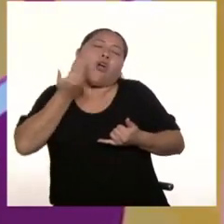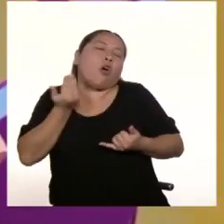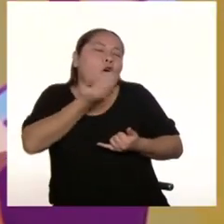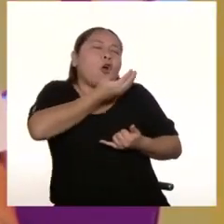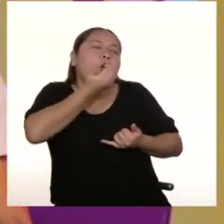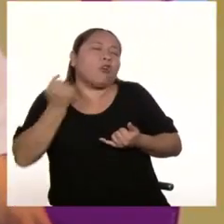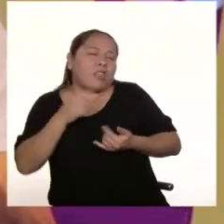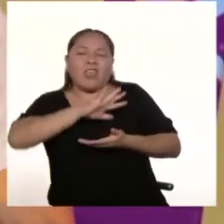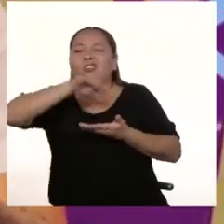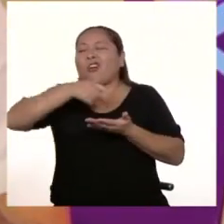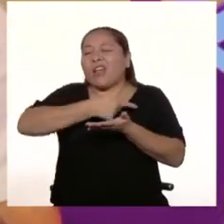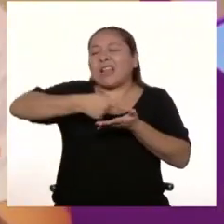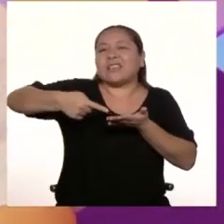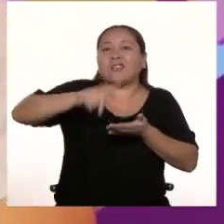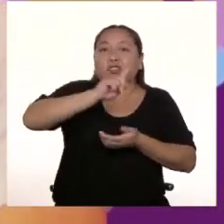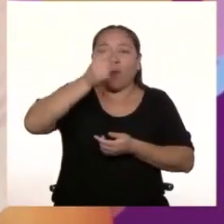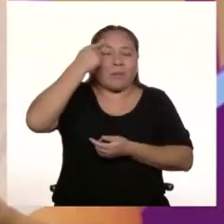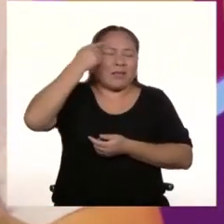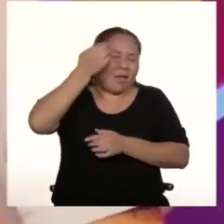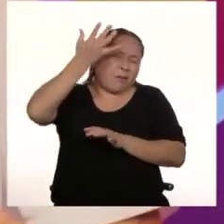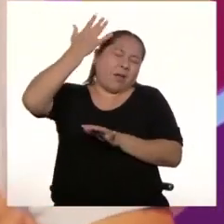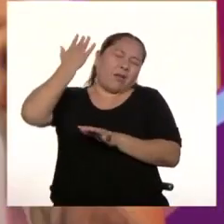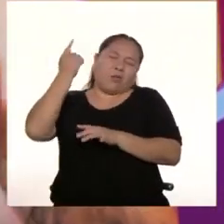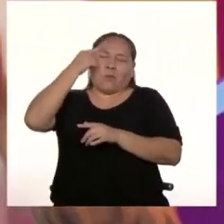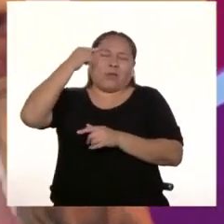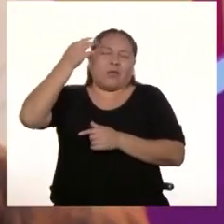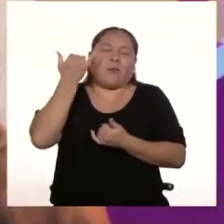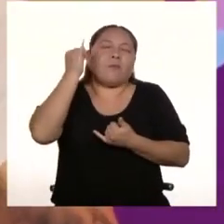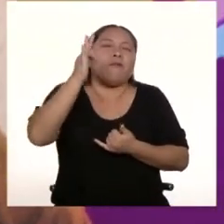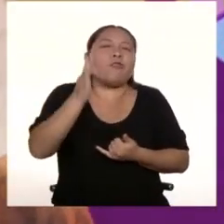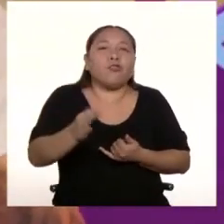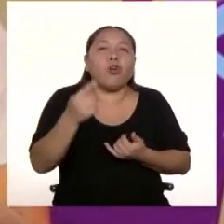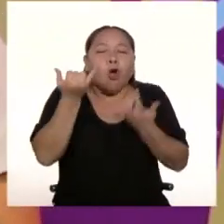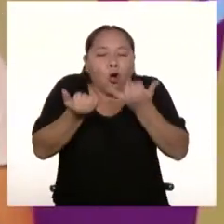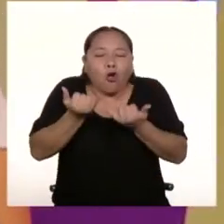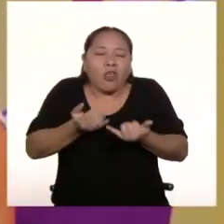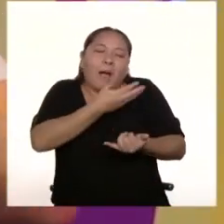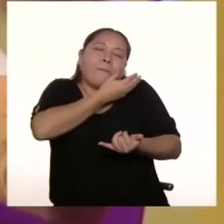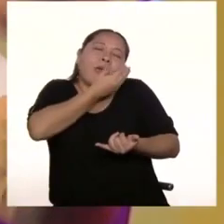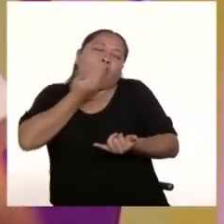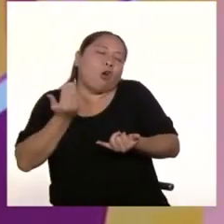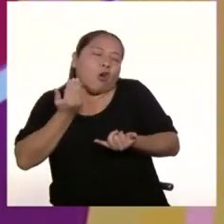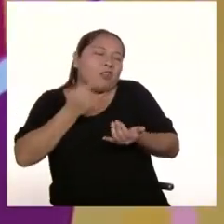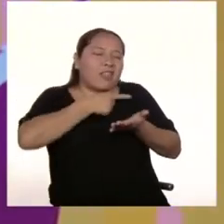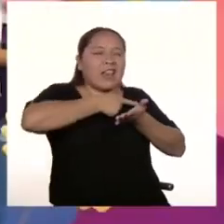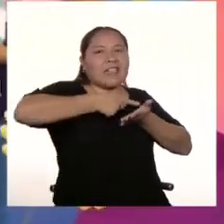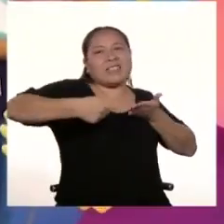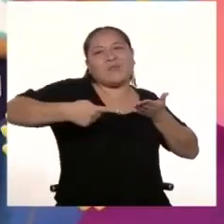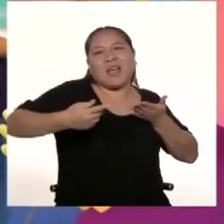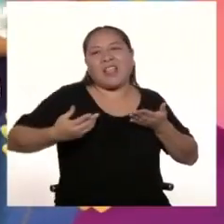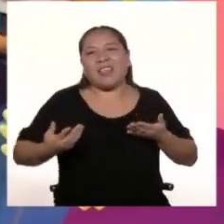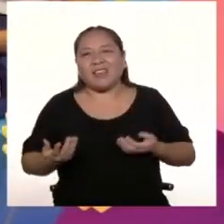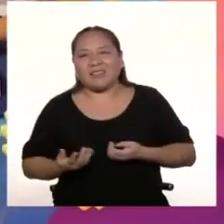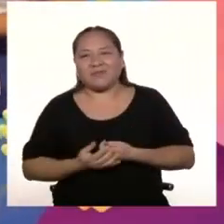La semana No piensen ayer No piensen mañana Piense que hoy día Es lo mejor de toda La semana